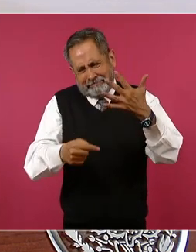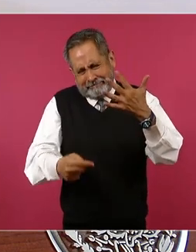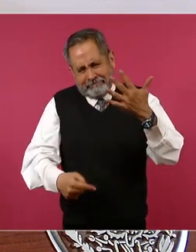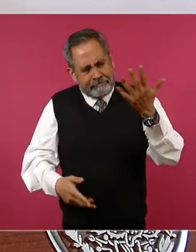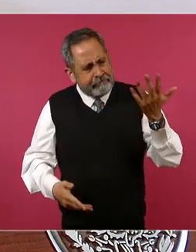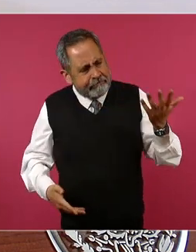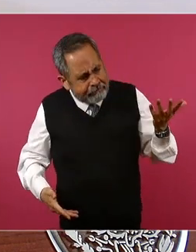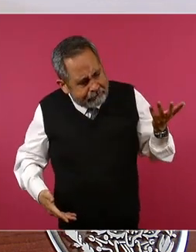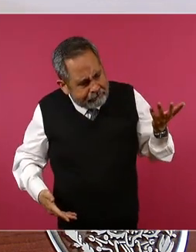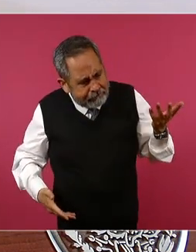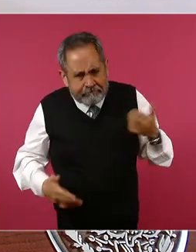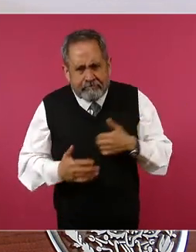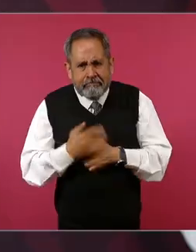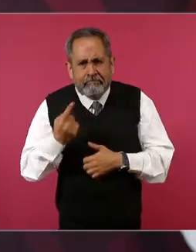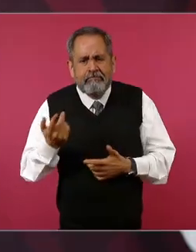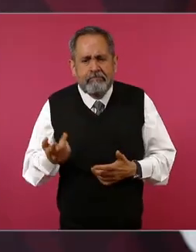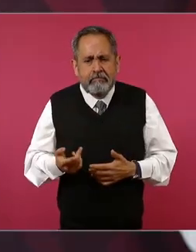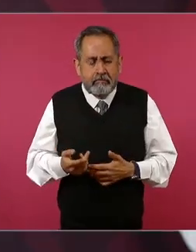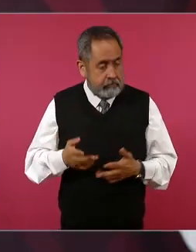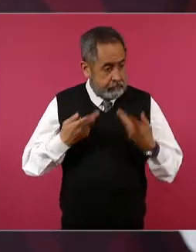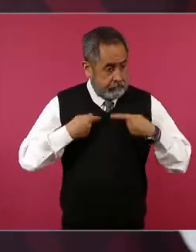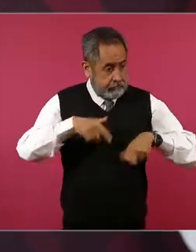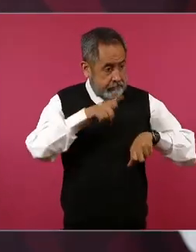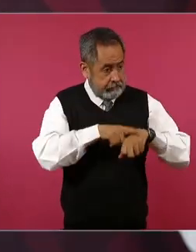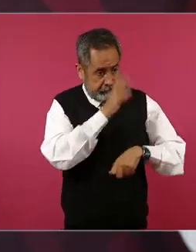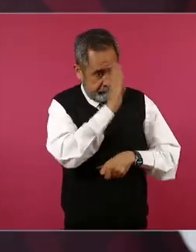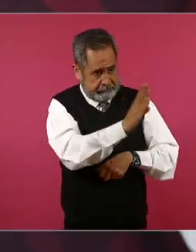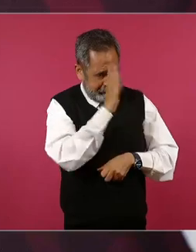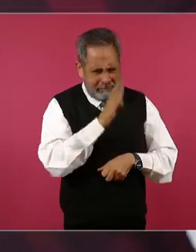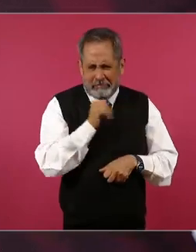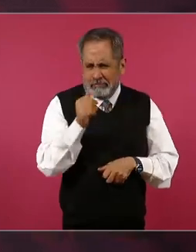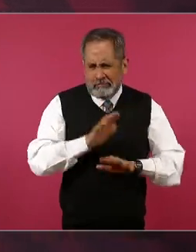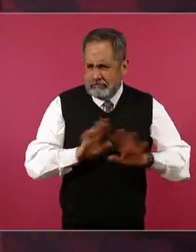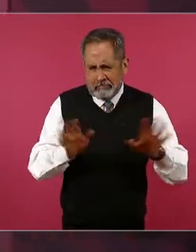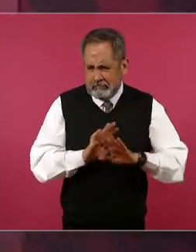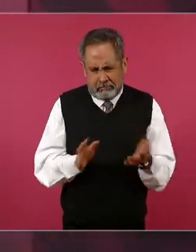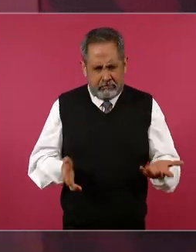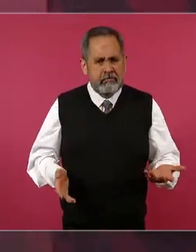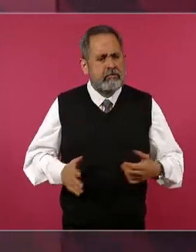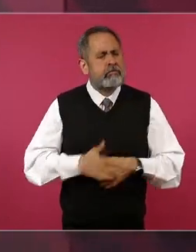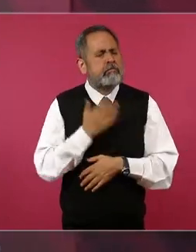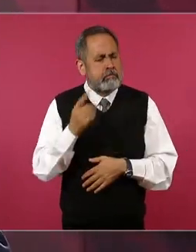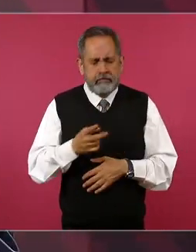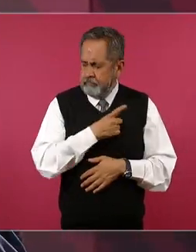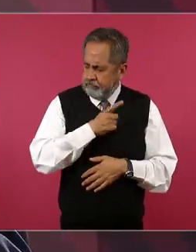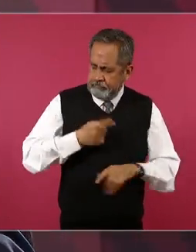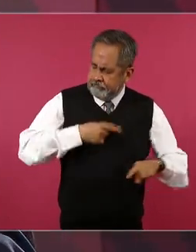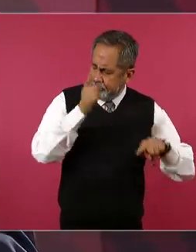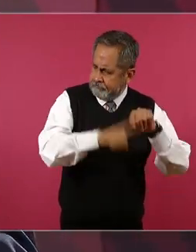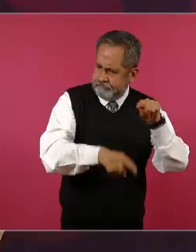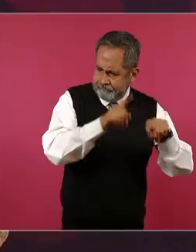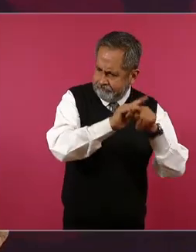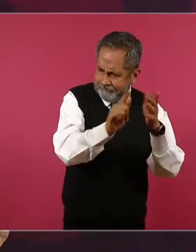y no es nada personal es que hay que limpiar el país